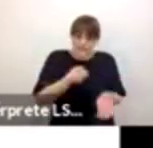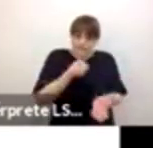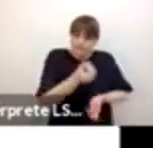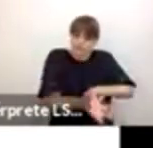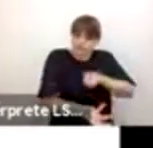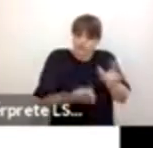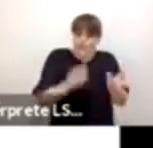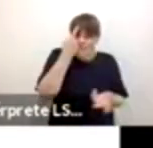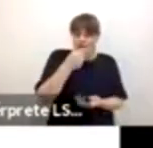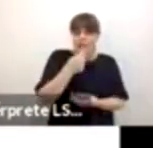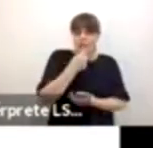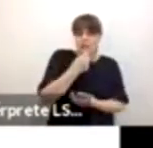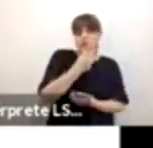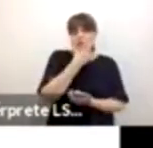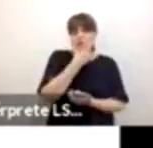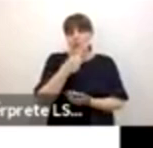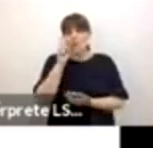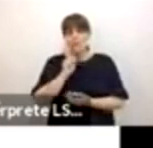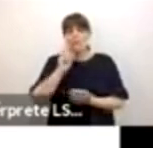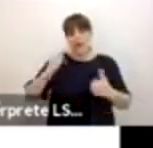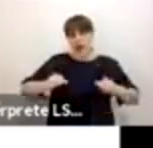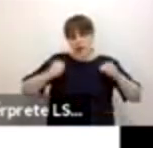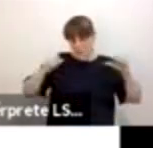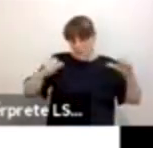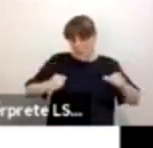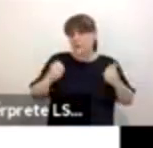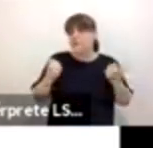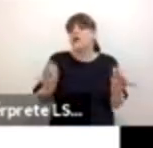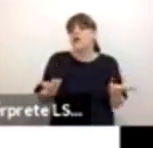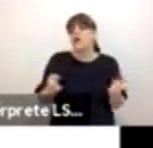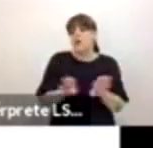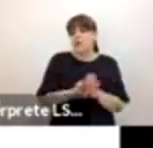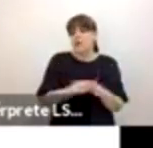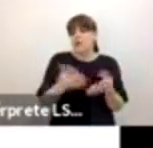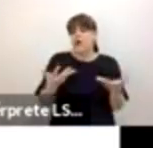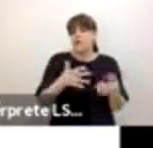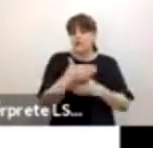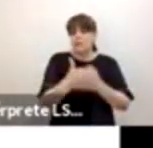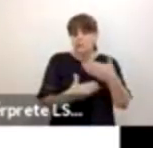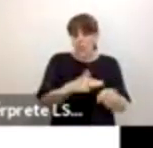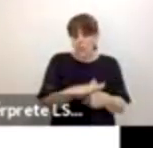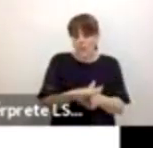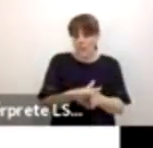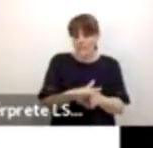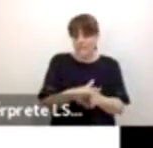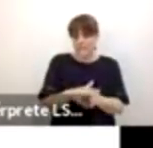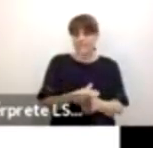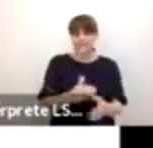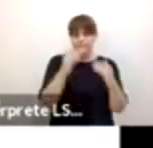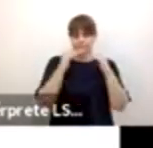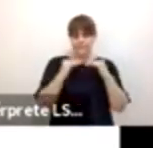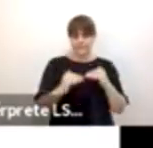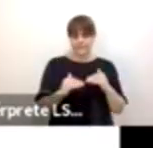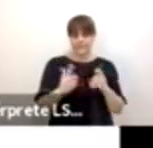y los adolescentes. Y de eso voy a hablar un poco hacia el final de la presentación. La siguiente, por favor.